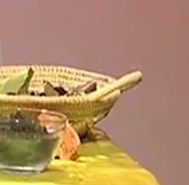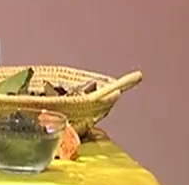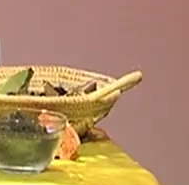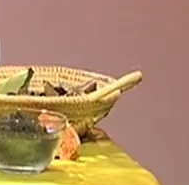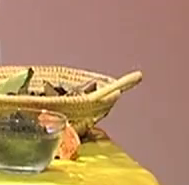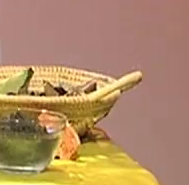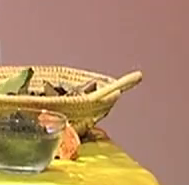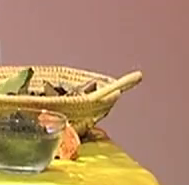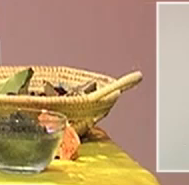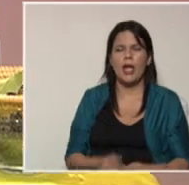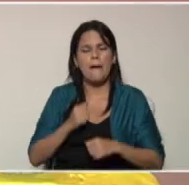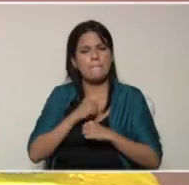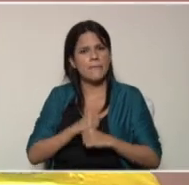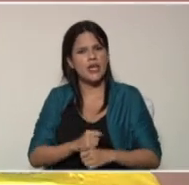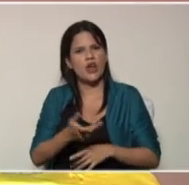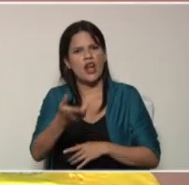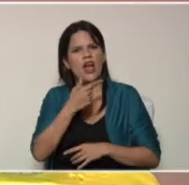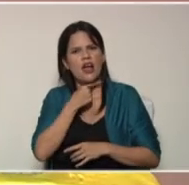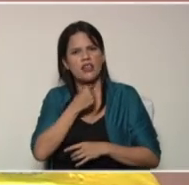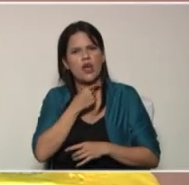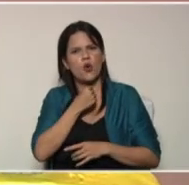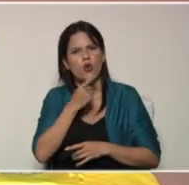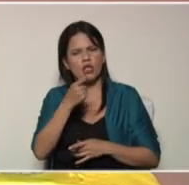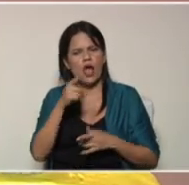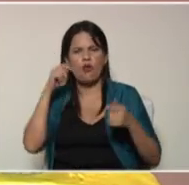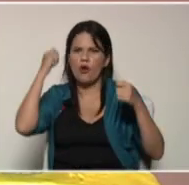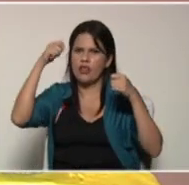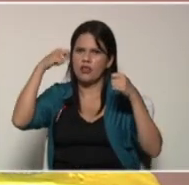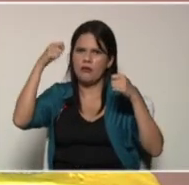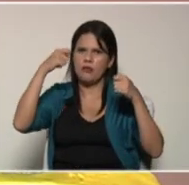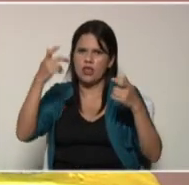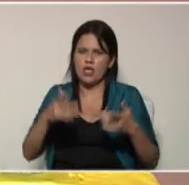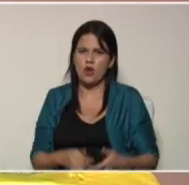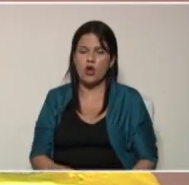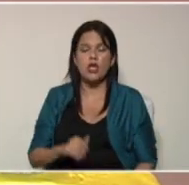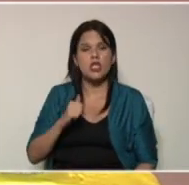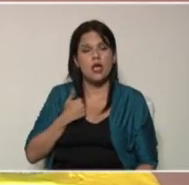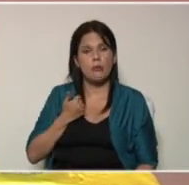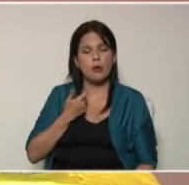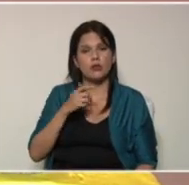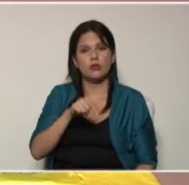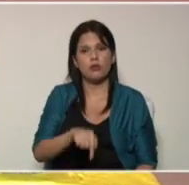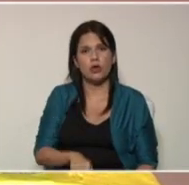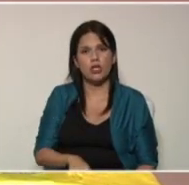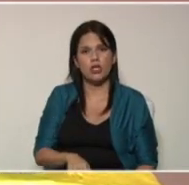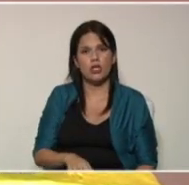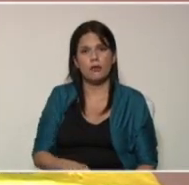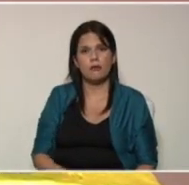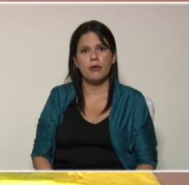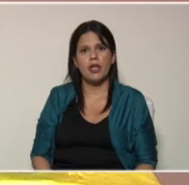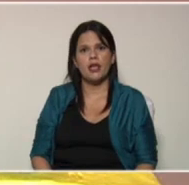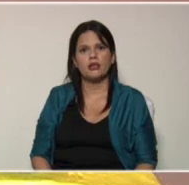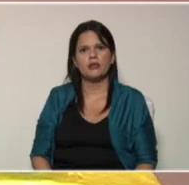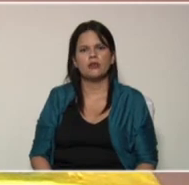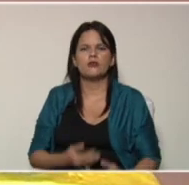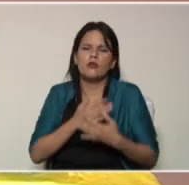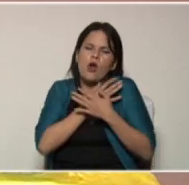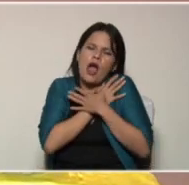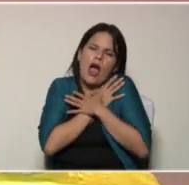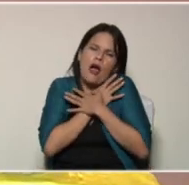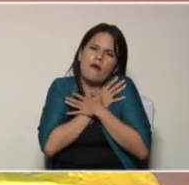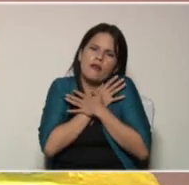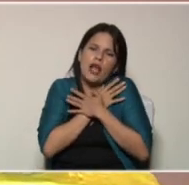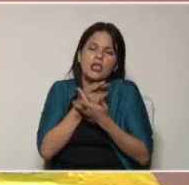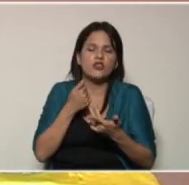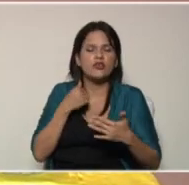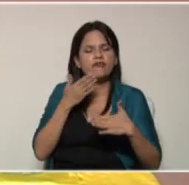espero hayas disfrutado de este maravilloso video y aprovechamos la ocasión para extenderle un abrazo